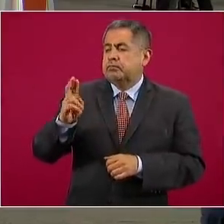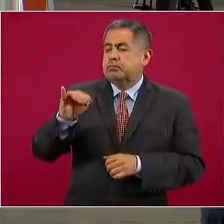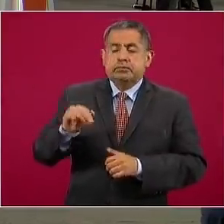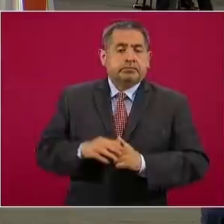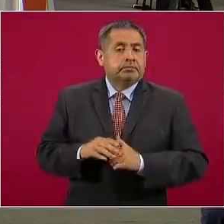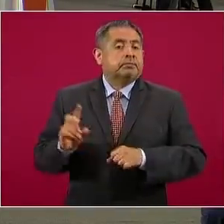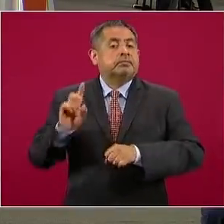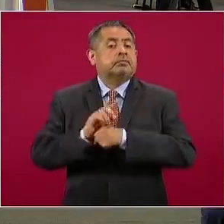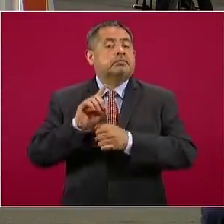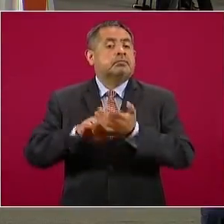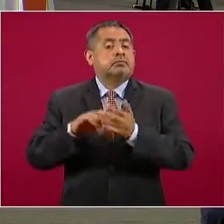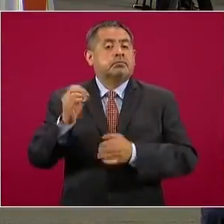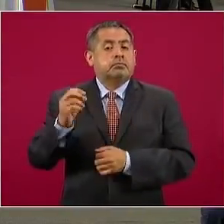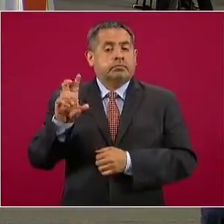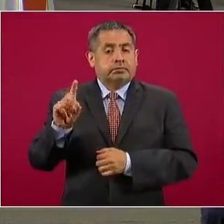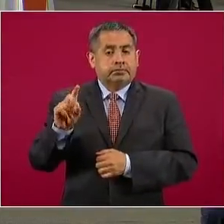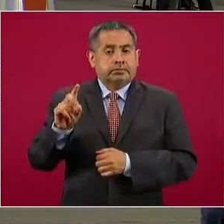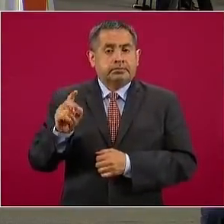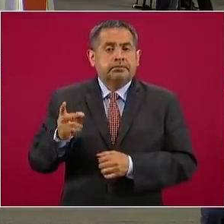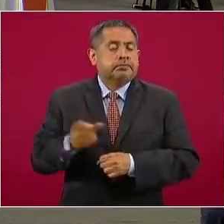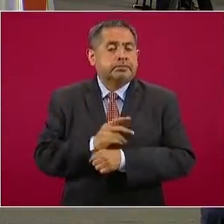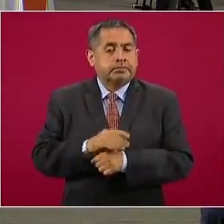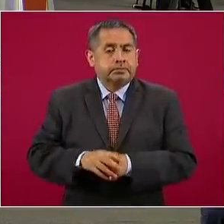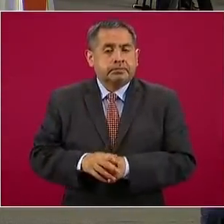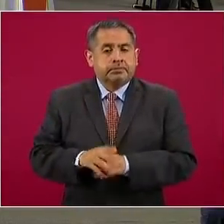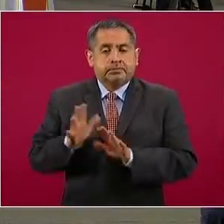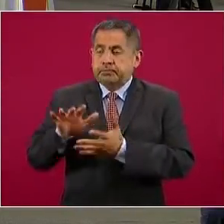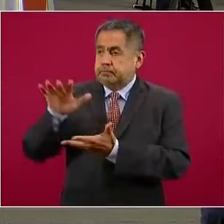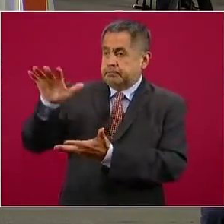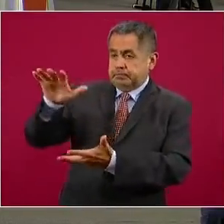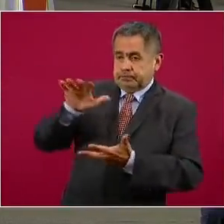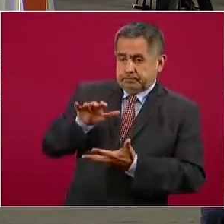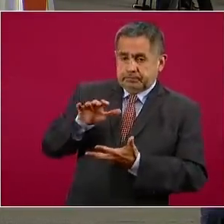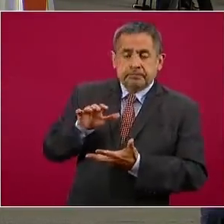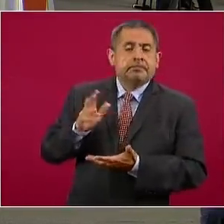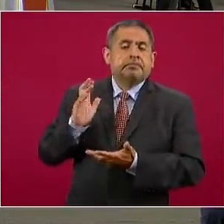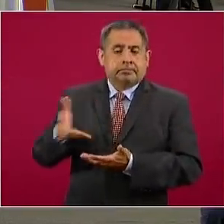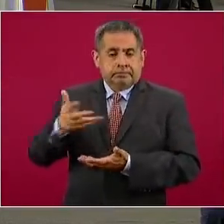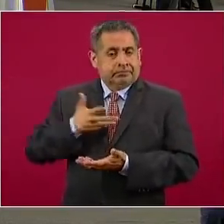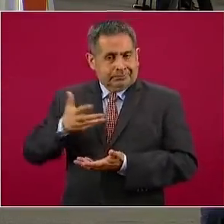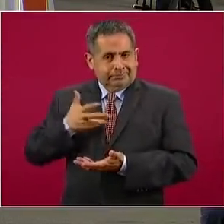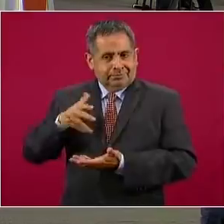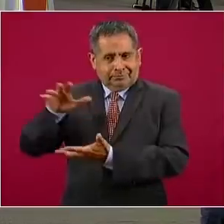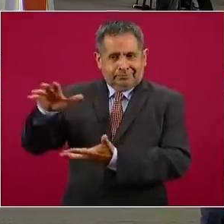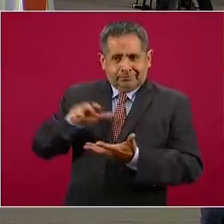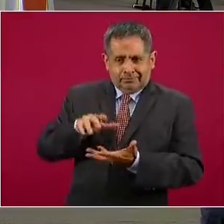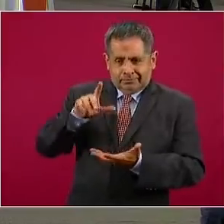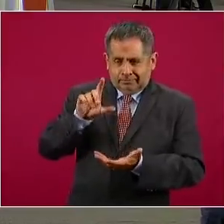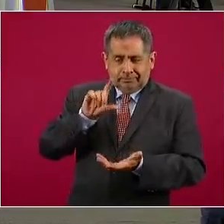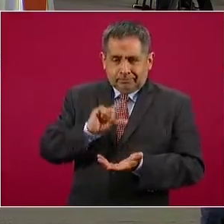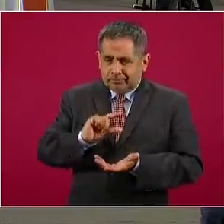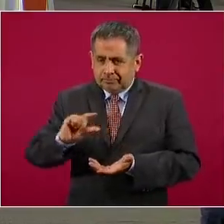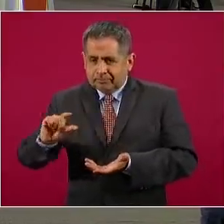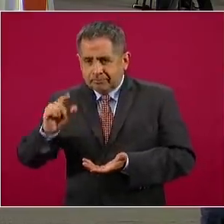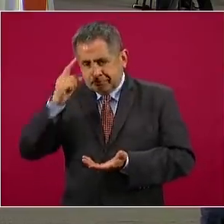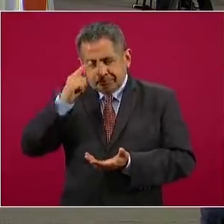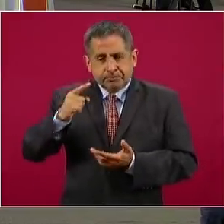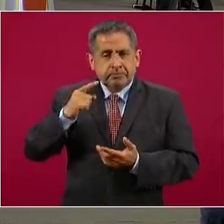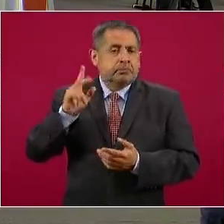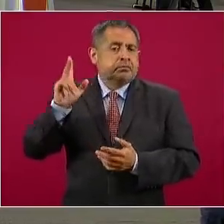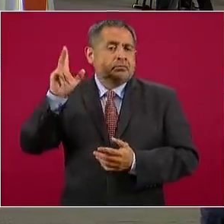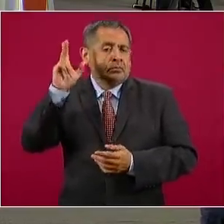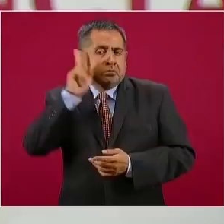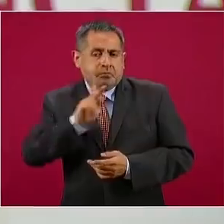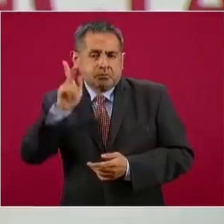el día 30 de octubre se recibieron las primeras dosis para realizar en México la fase 3